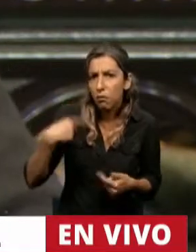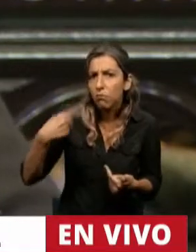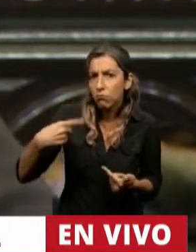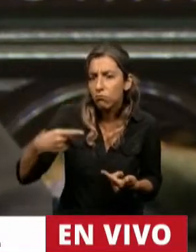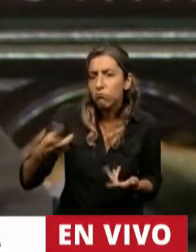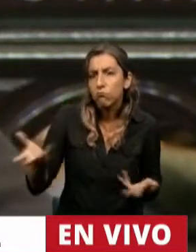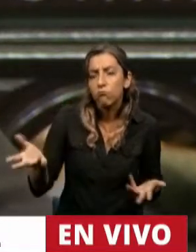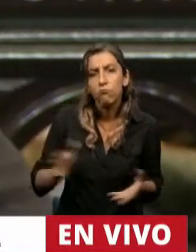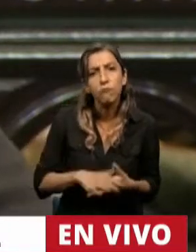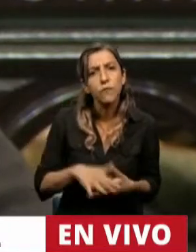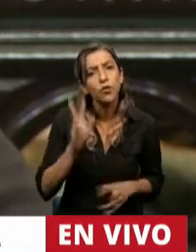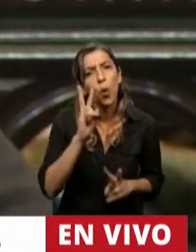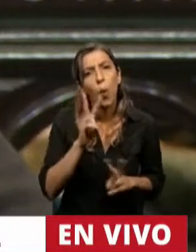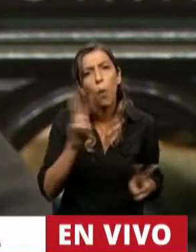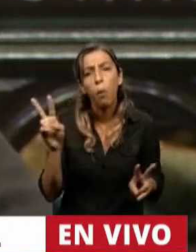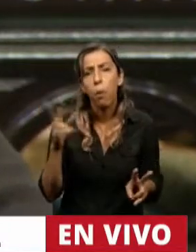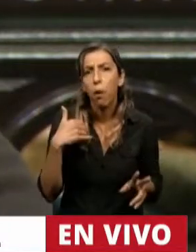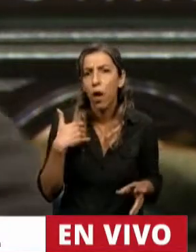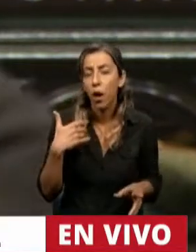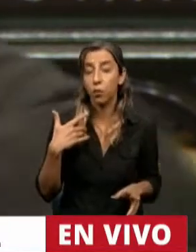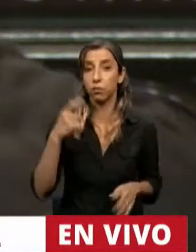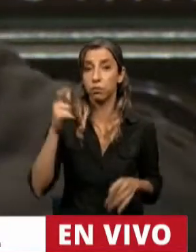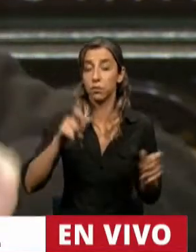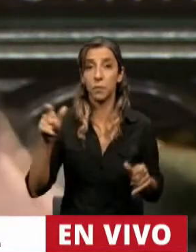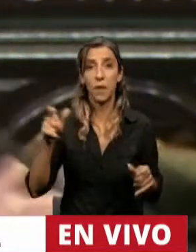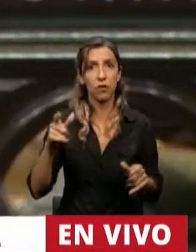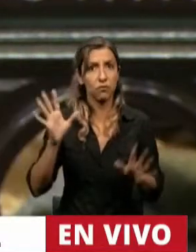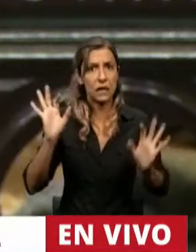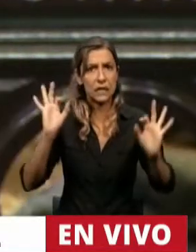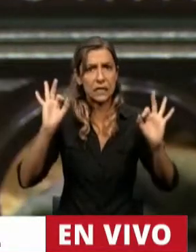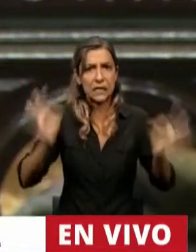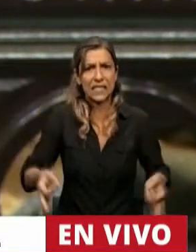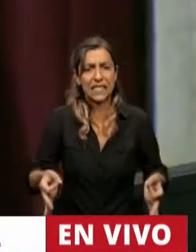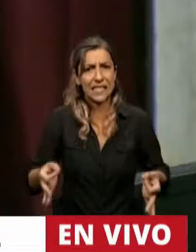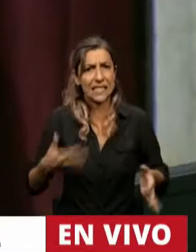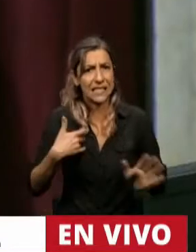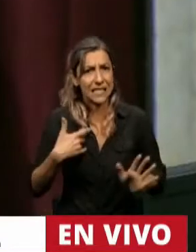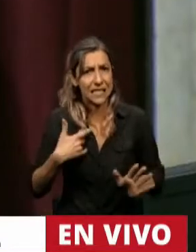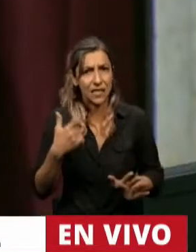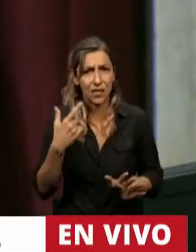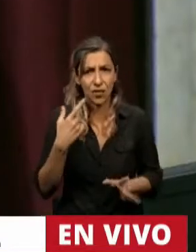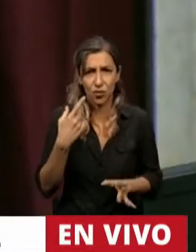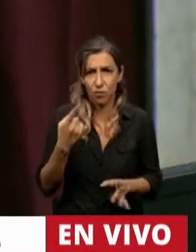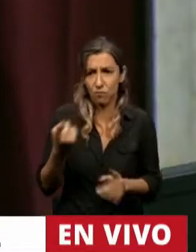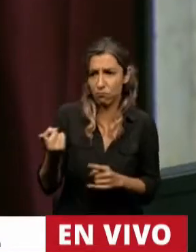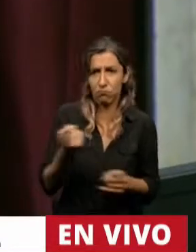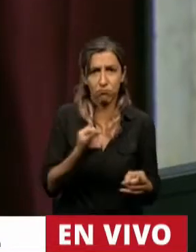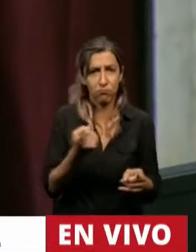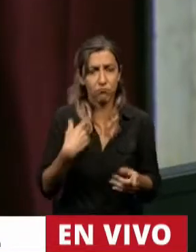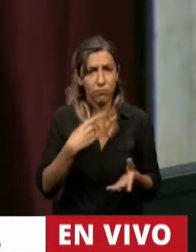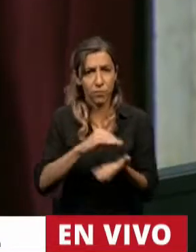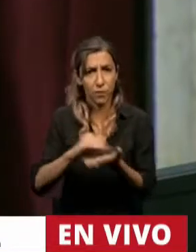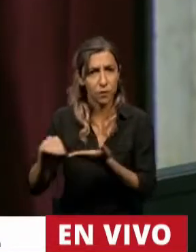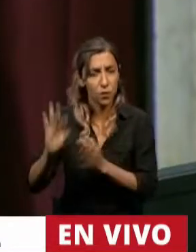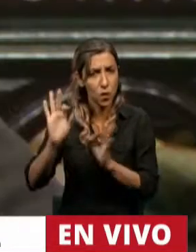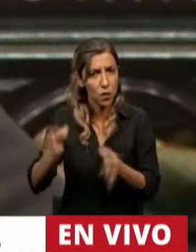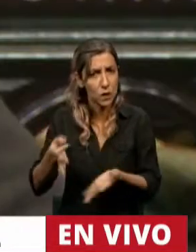vi que hay mucha gente que sabe no tenía idea que había tantos diputados y diputados que sabían tanto de ambiente